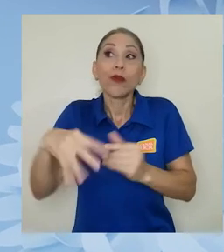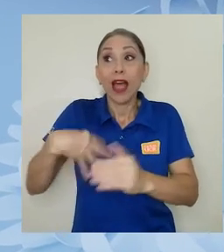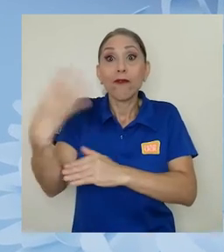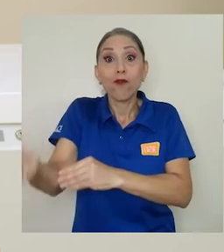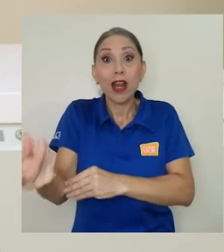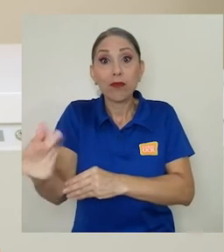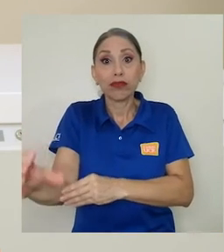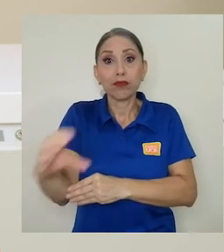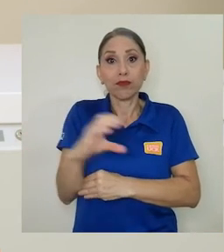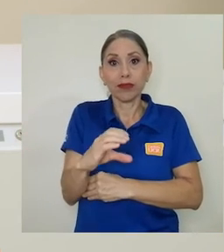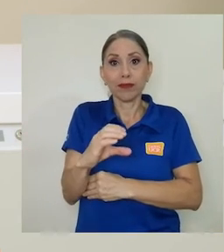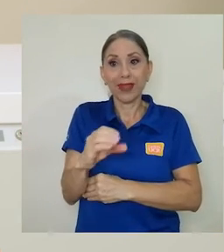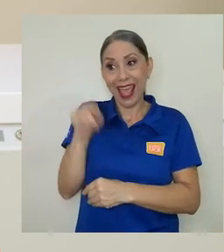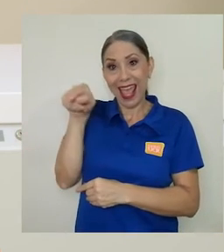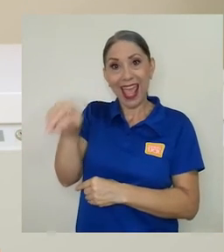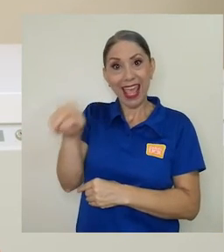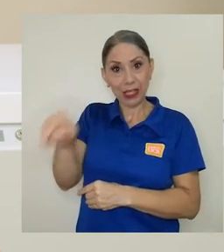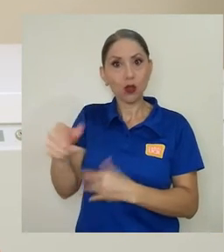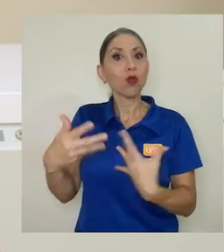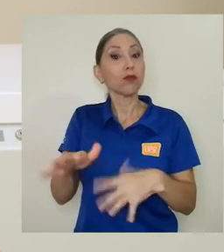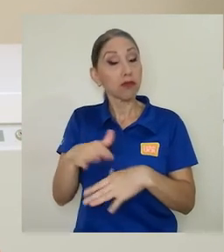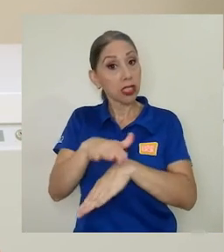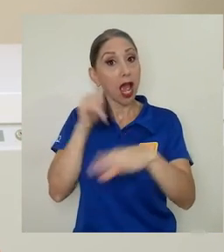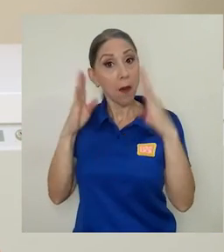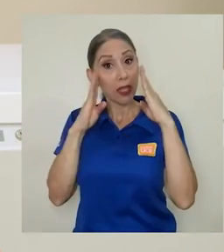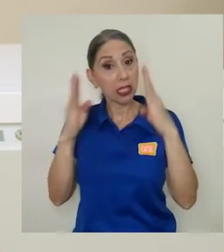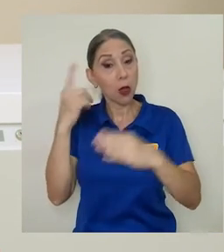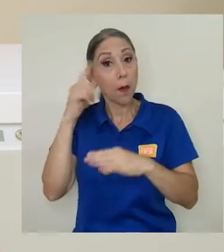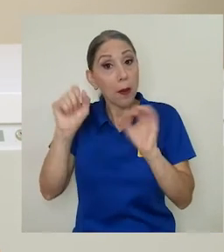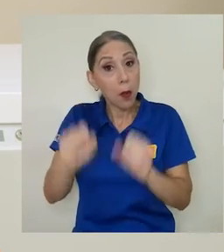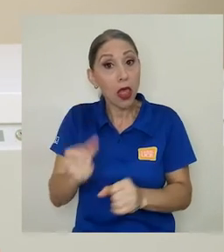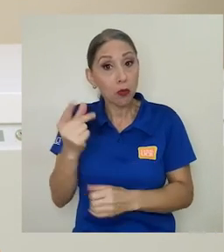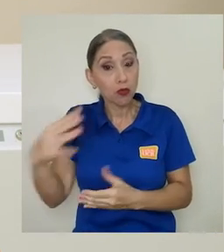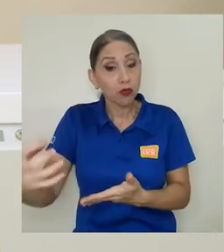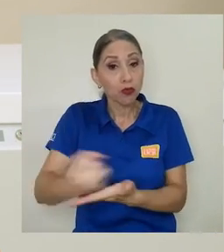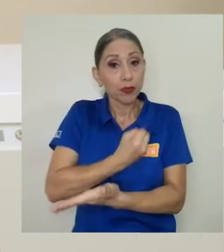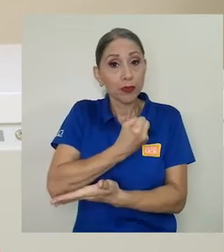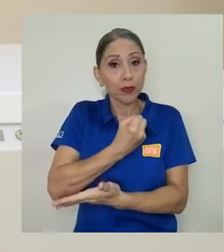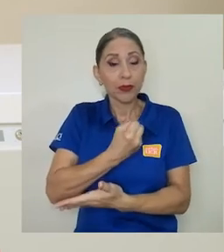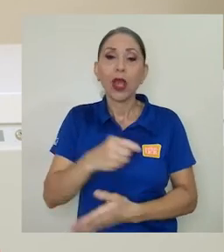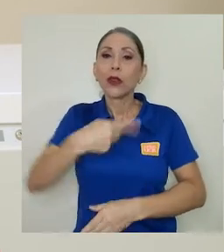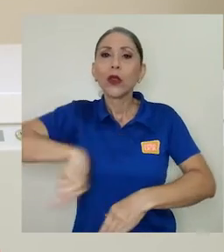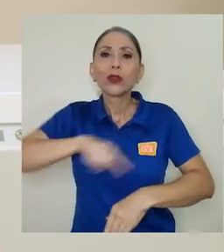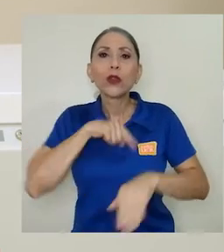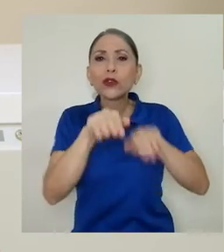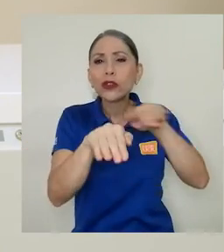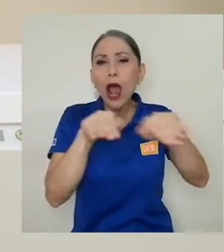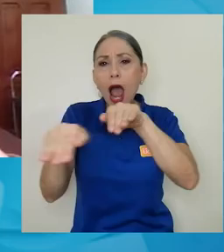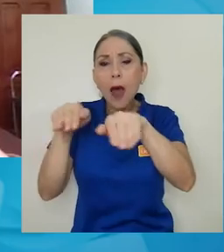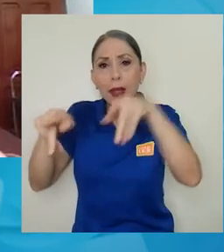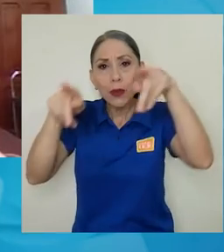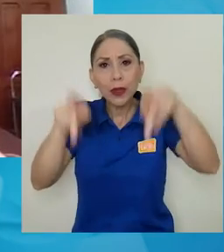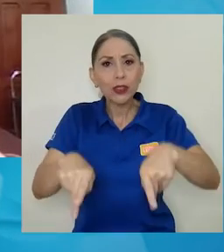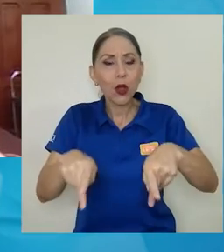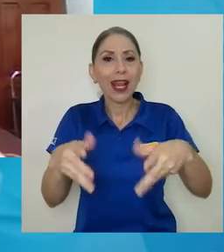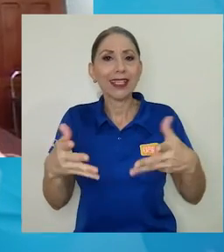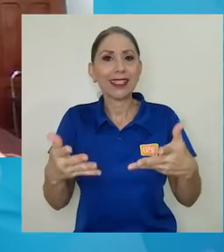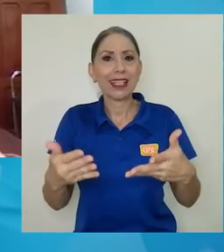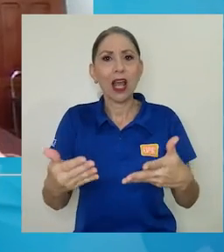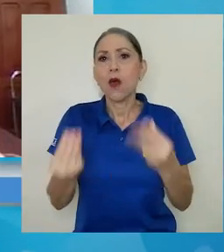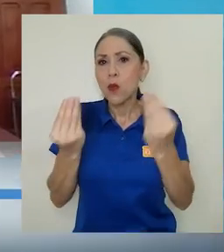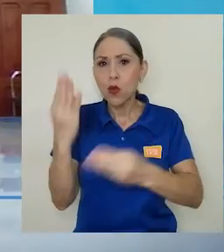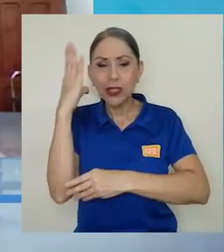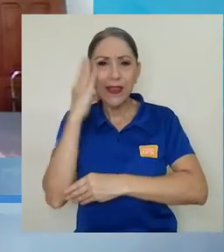externas. Esta última opción resulta bastante llamativa para captar más fondos. Estamos llamando personas que han tenido mucha